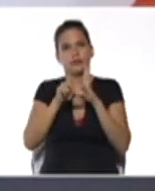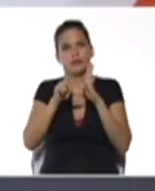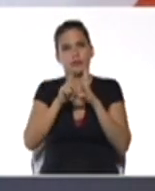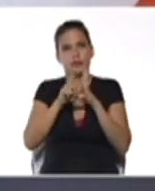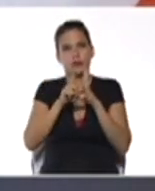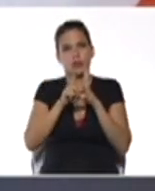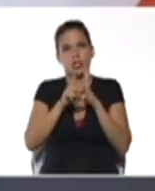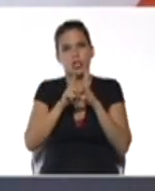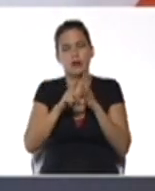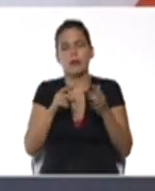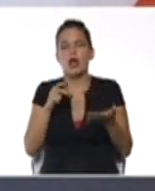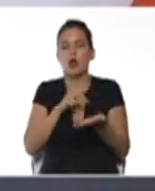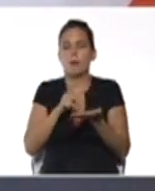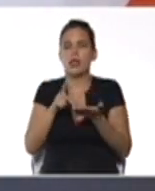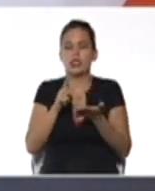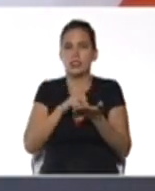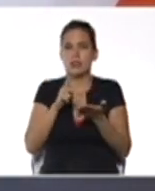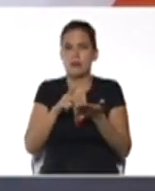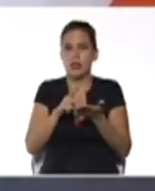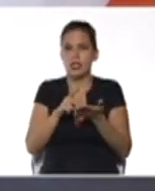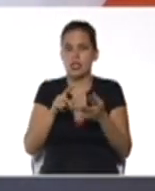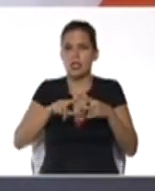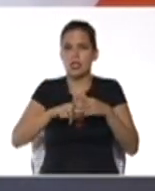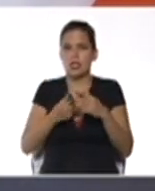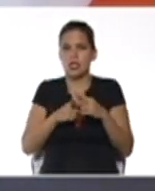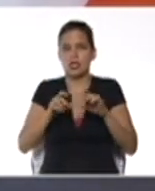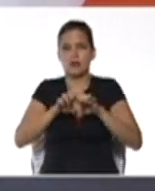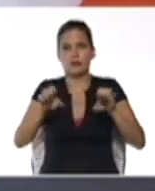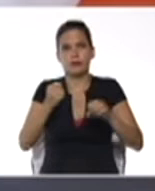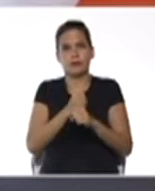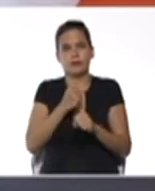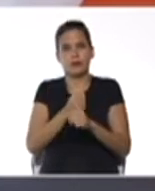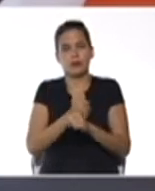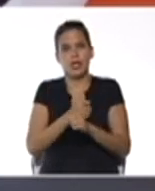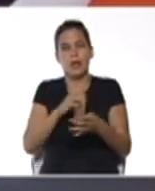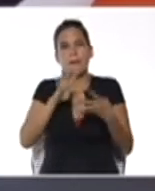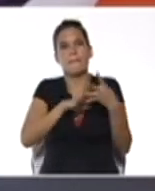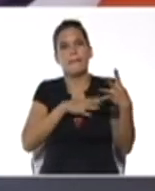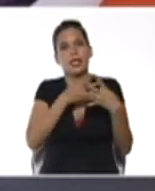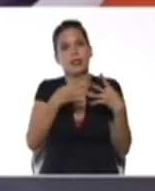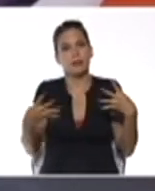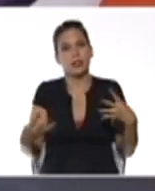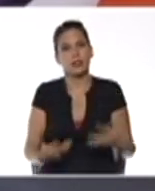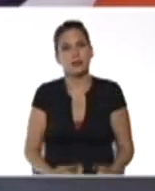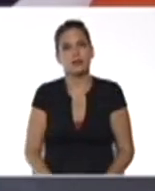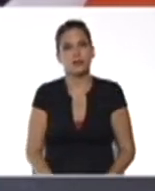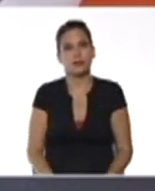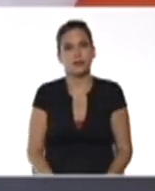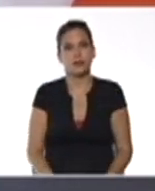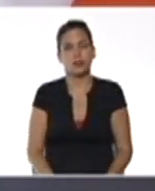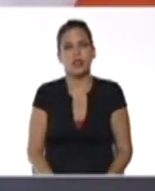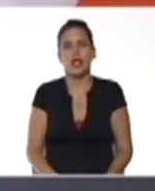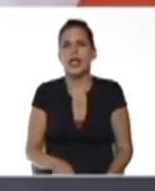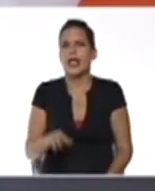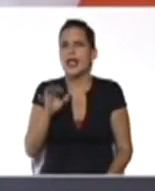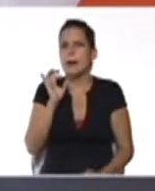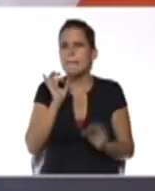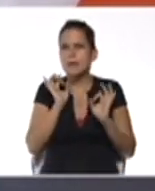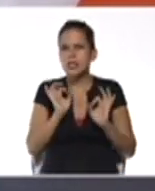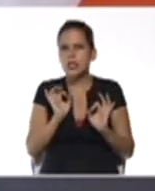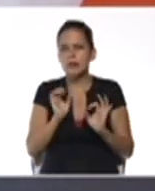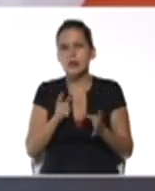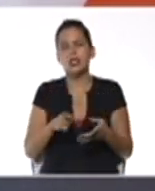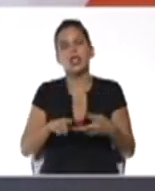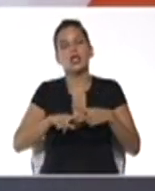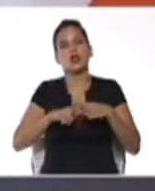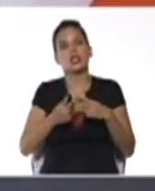participantes de los talleres de educación laboral en el área de formación de matemática y especialmente en los talleres